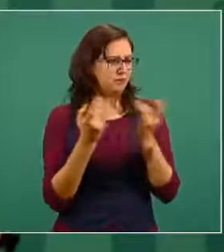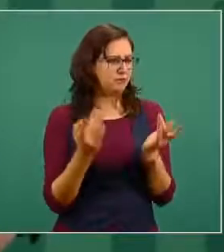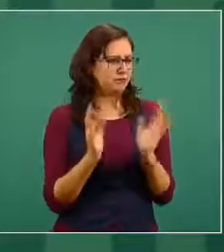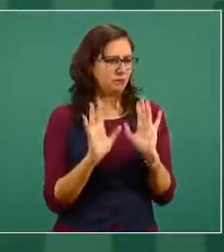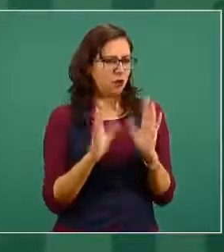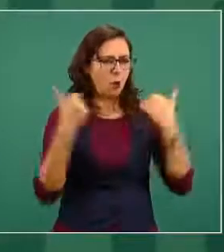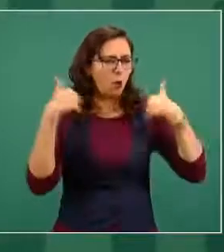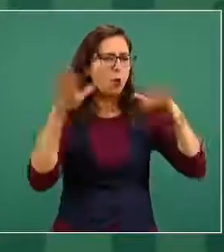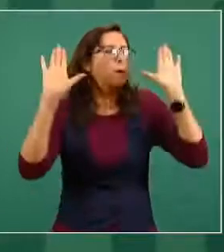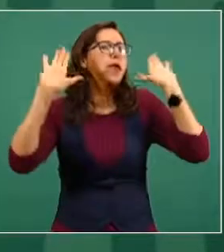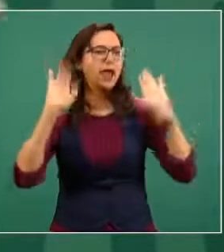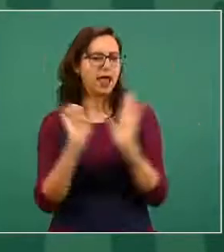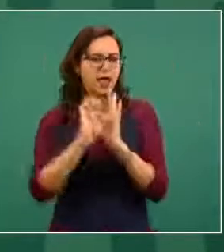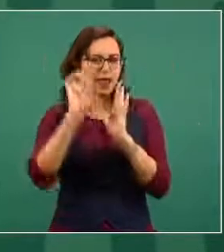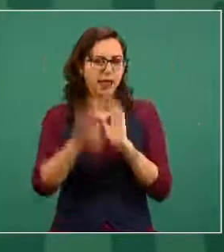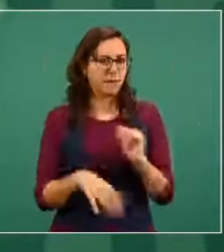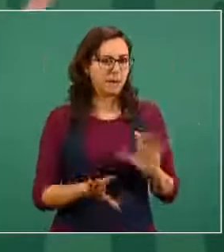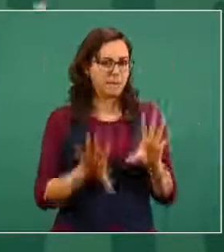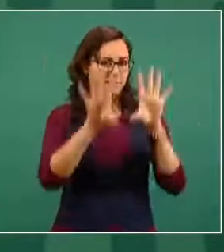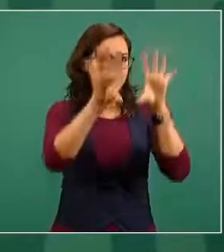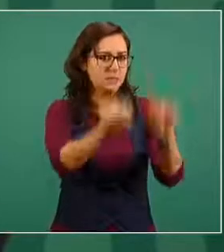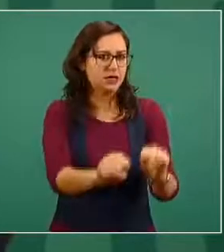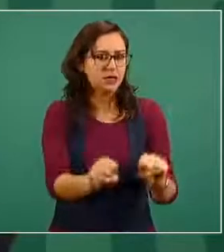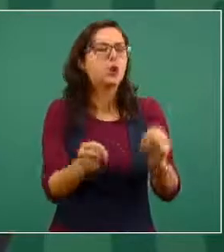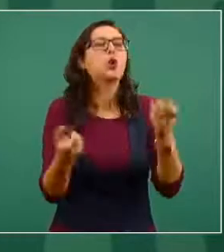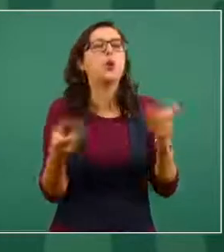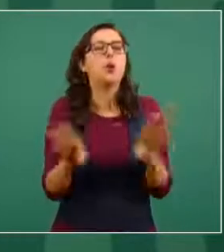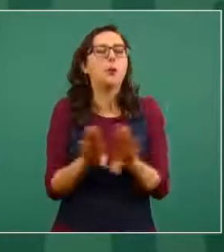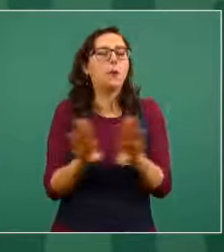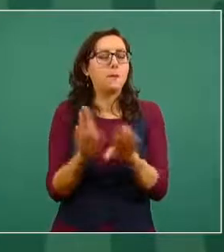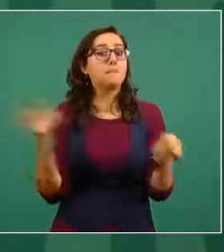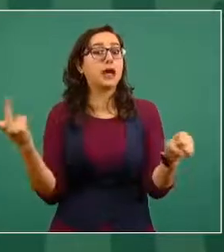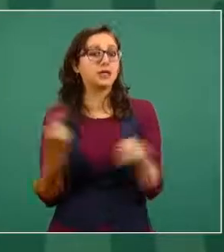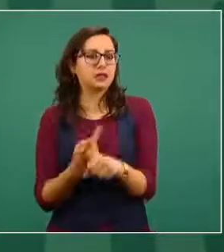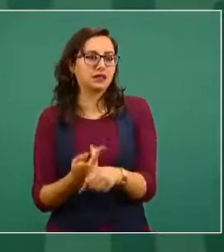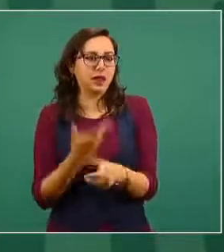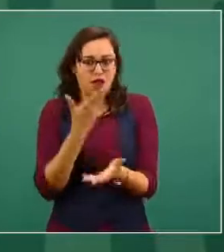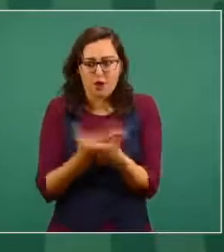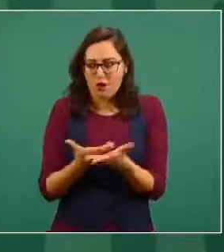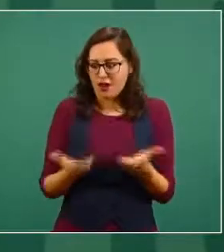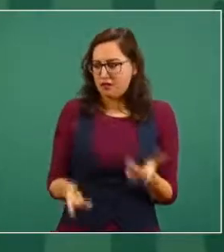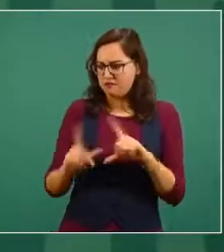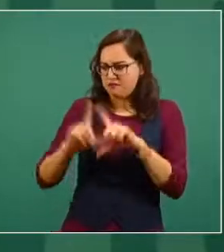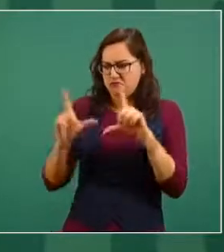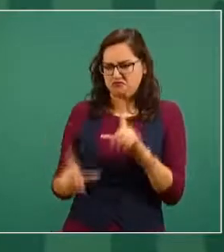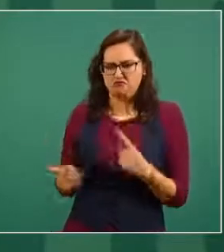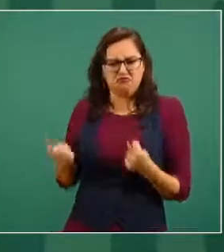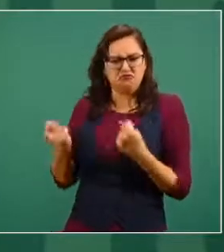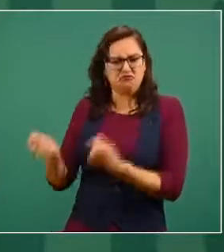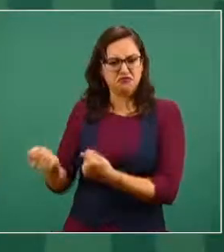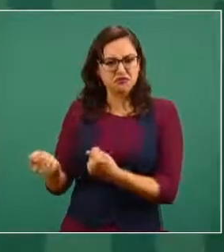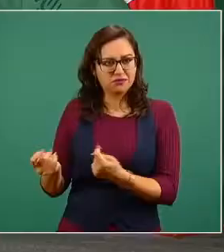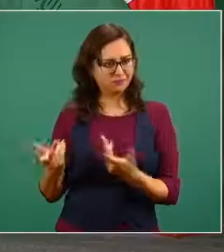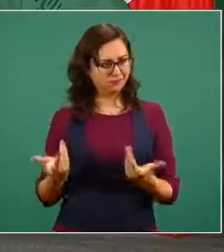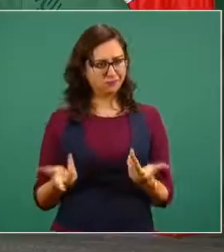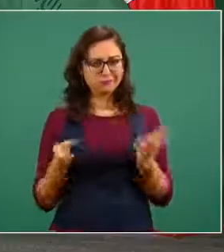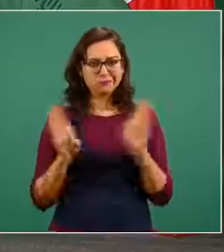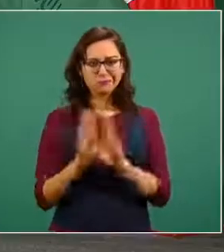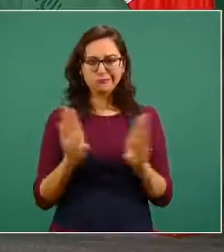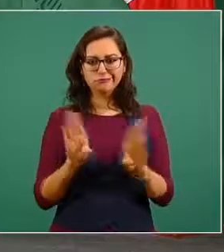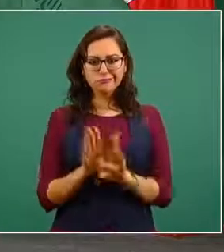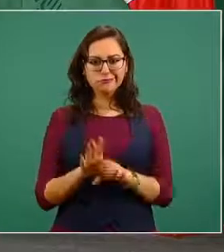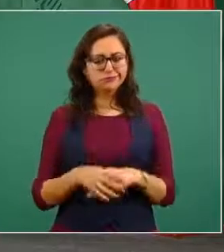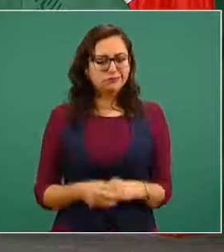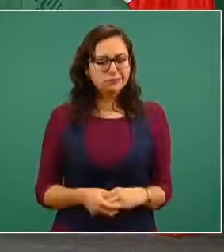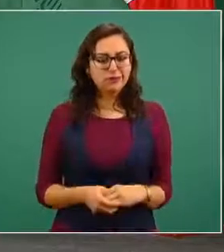razón en el caso de un vecino, de tu vecino principal. Digo esto porque la lucha contra el narcotráfico en